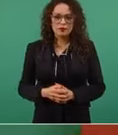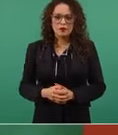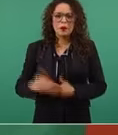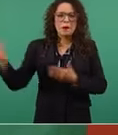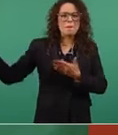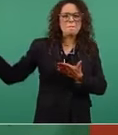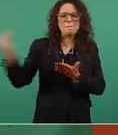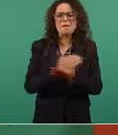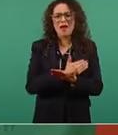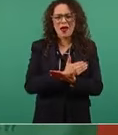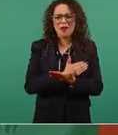indígenas.